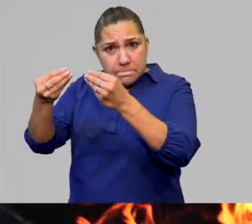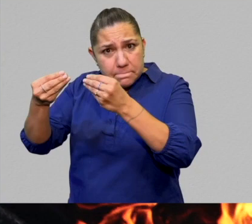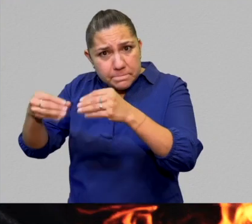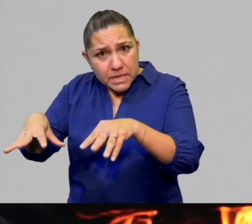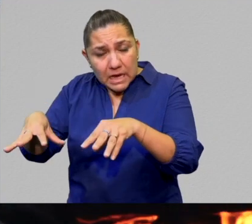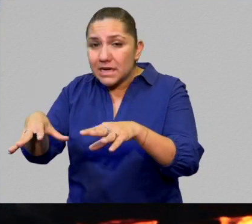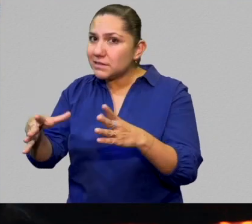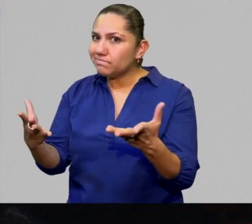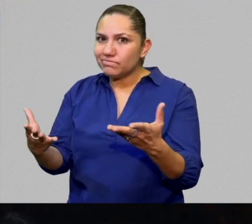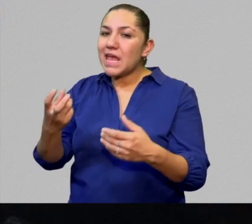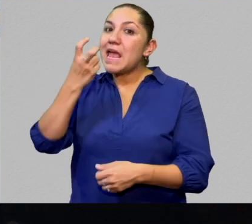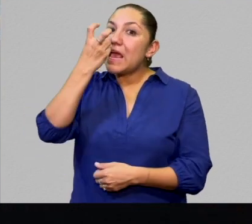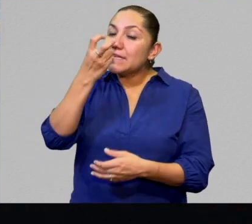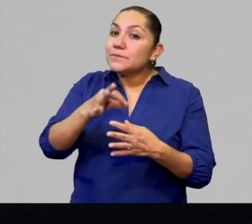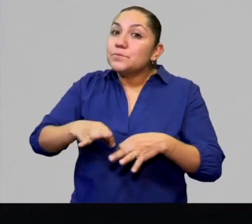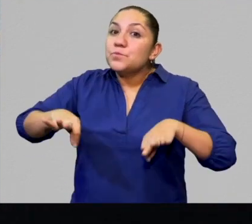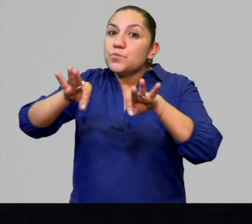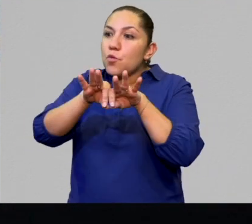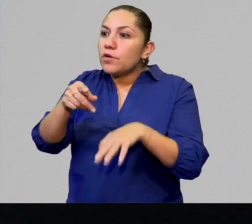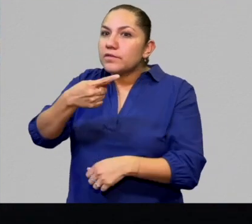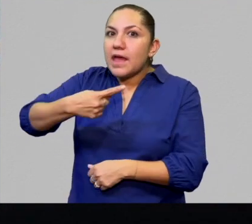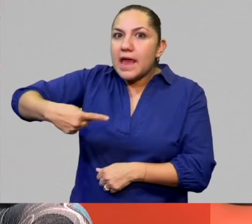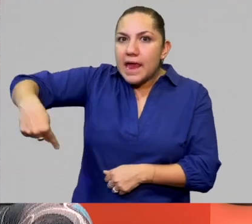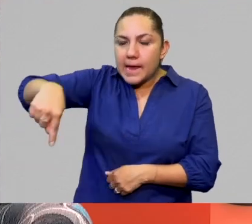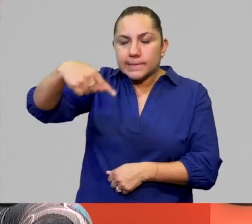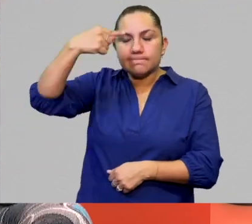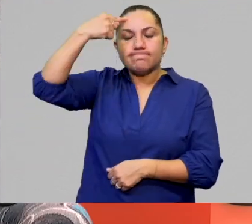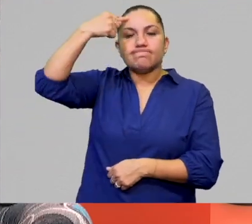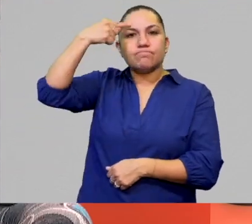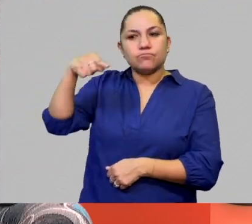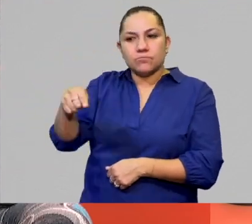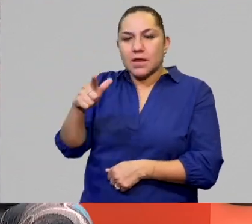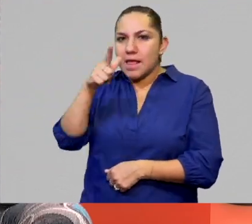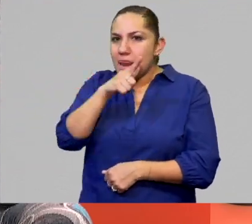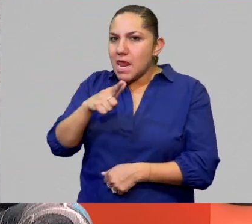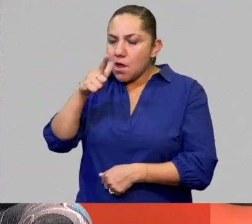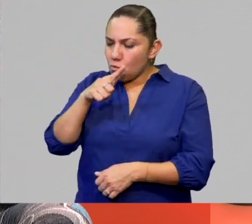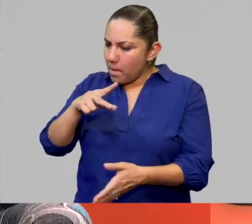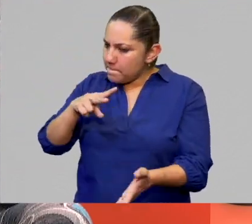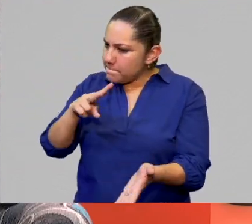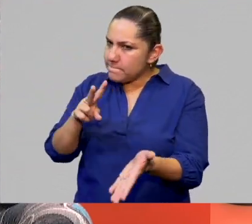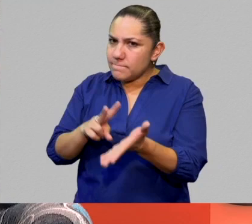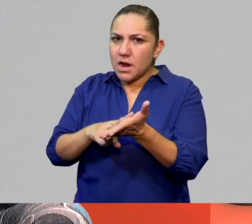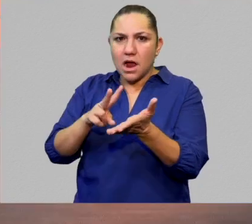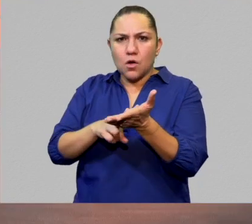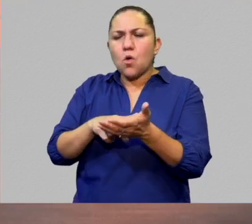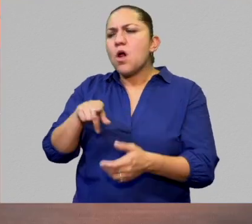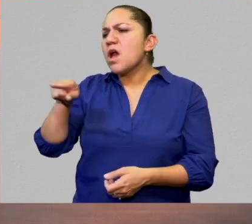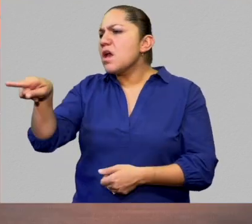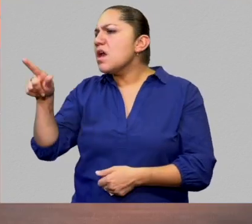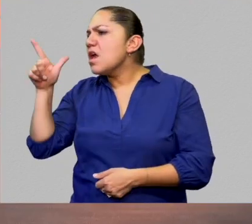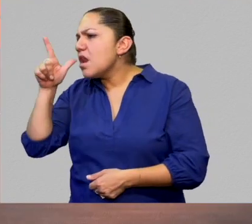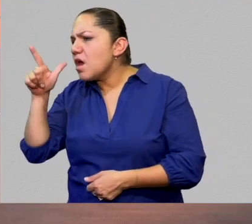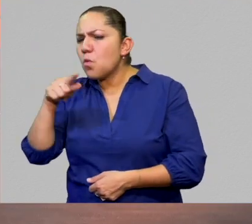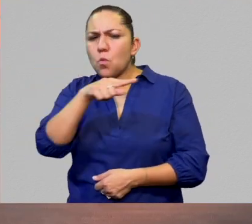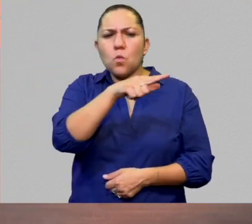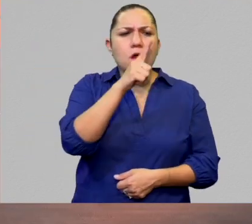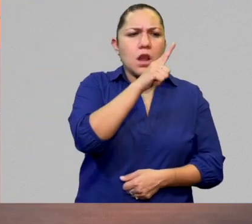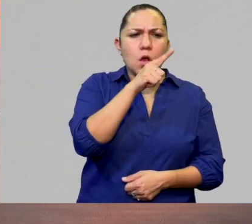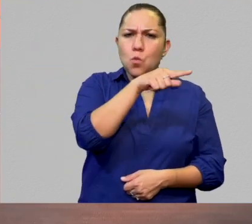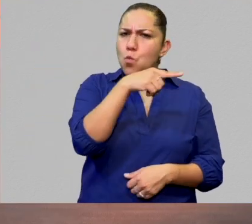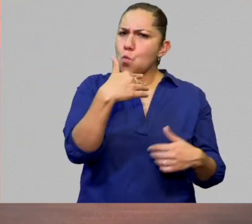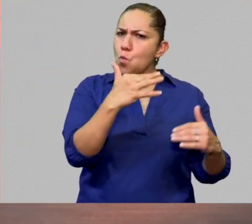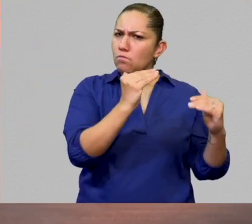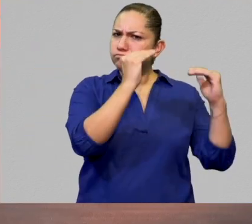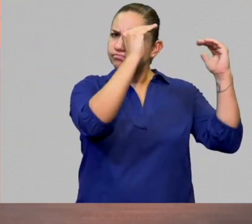haya esa conciencia, una conciencia del valor que tiene cada una de las lenguas. Y que no haya una lengua que